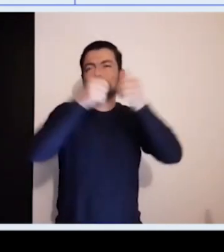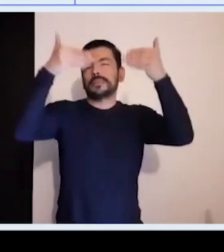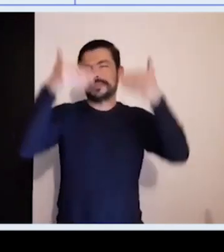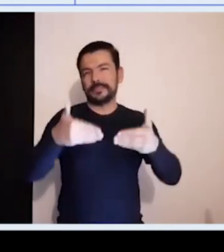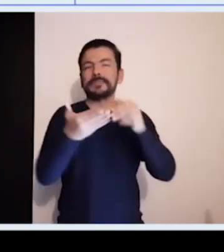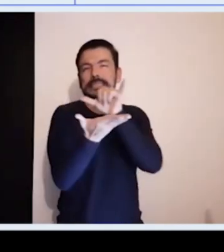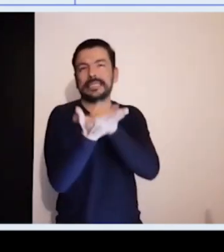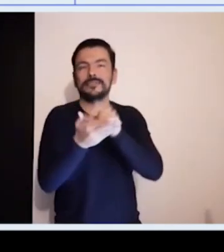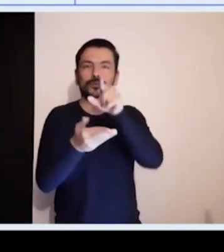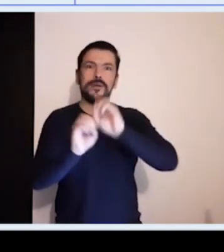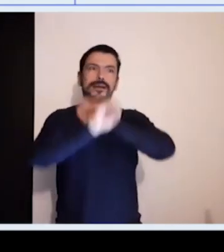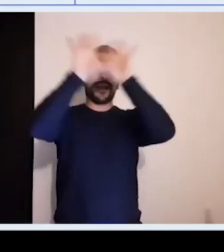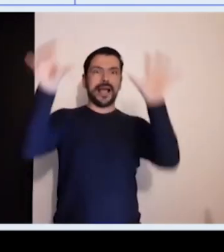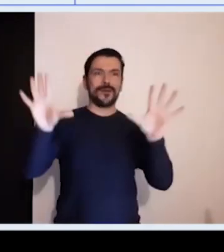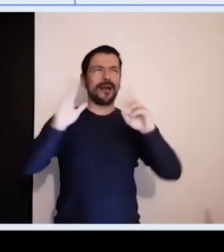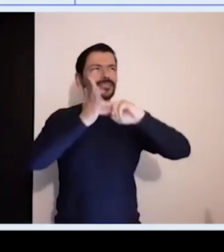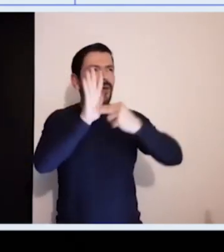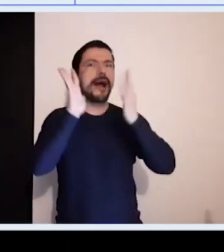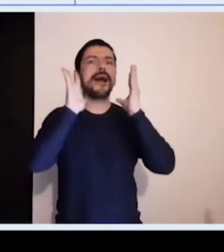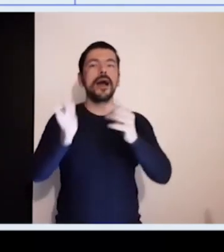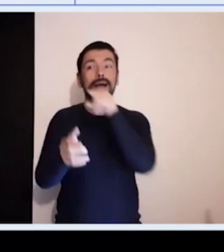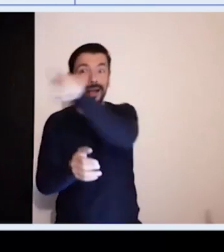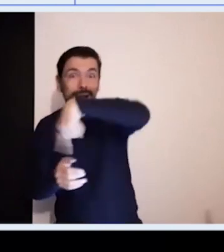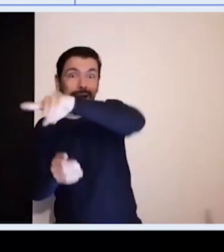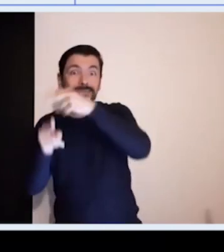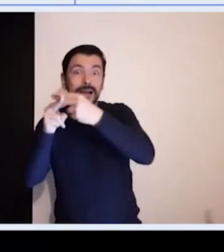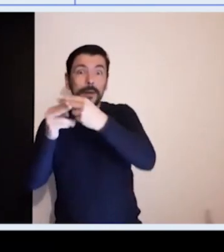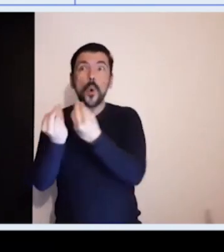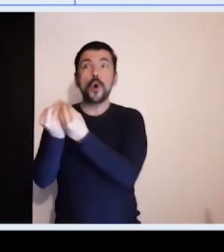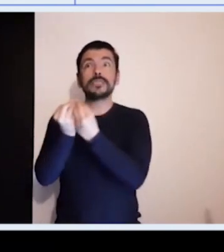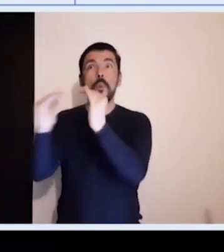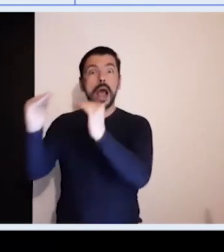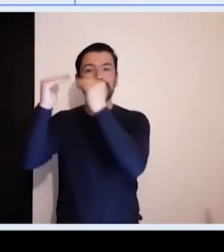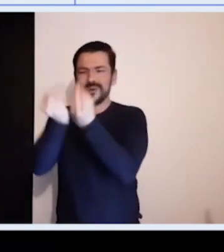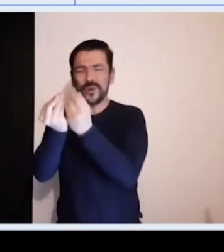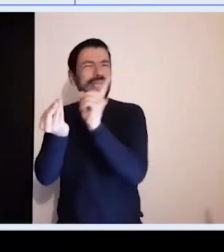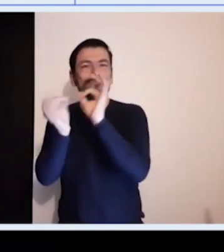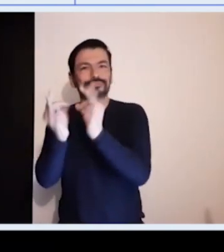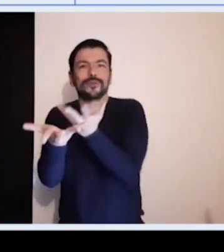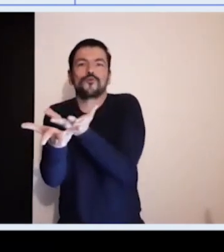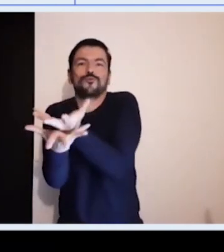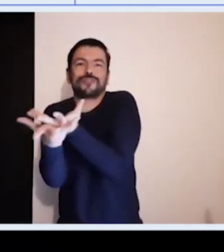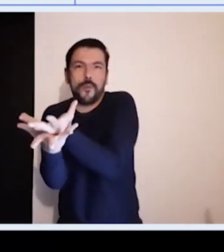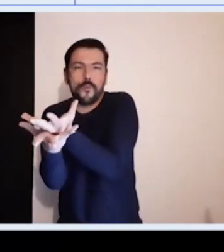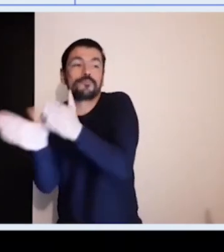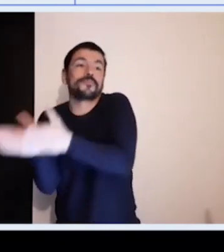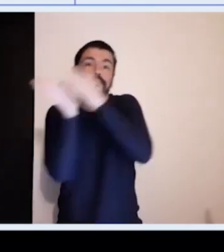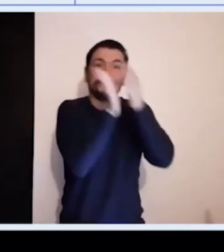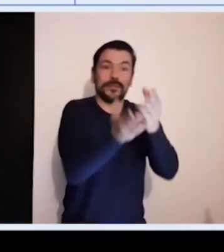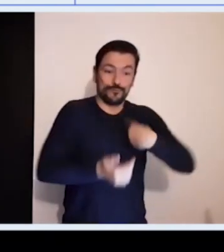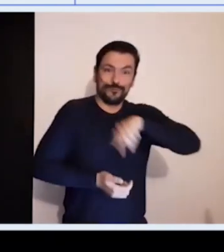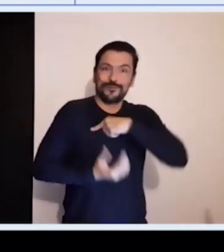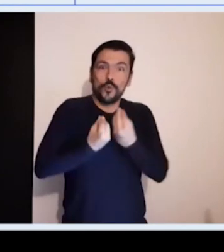Es importante que tengamos clara la función de cada una de estas instancias y también entender la diferencia entre la